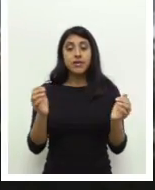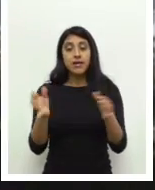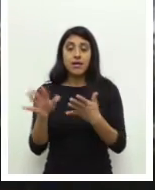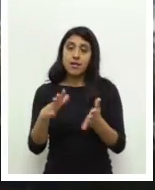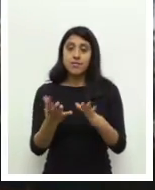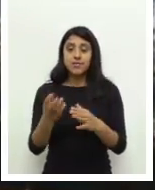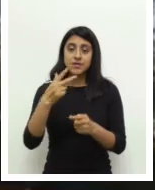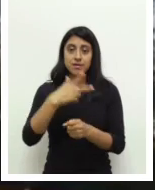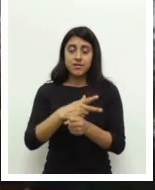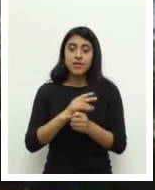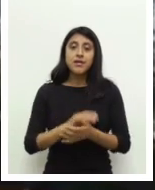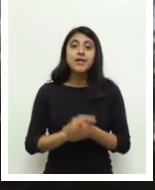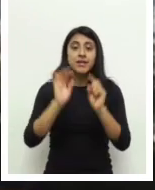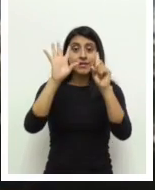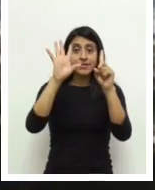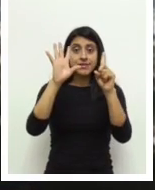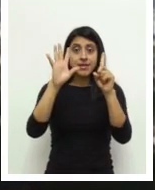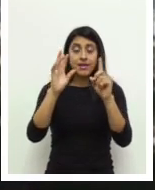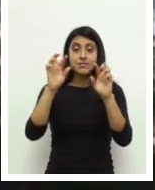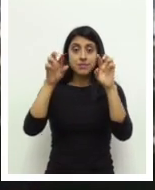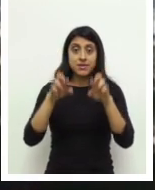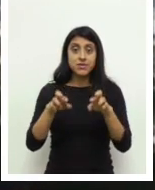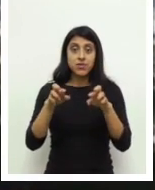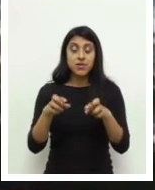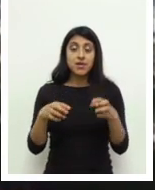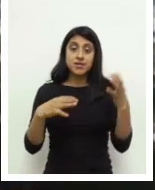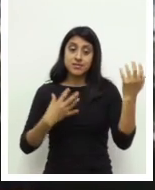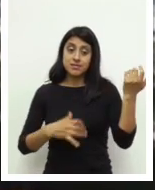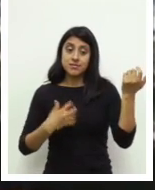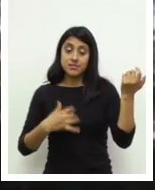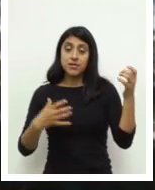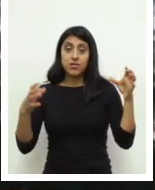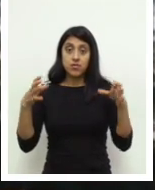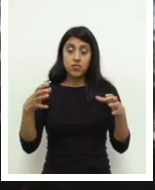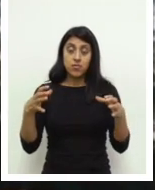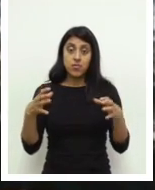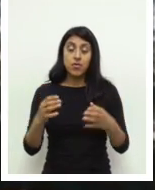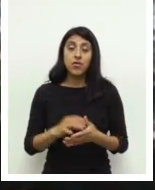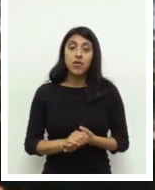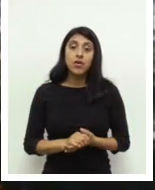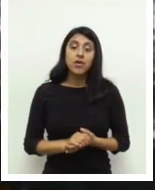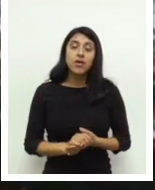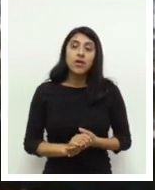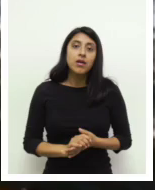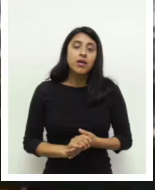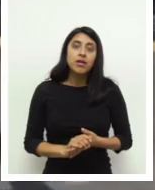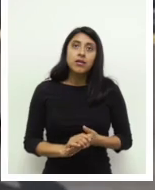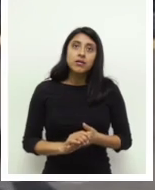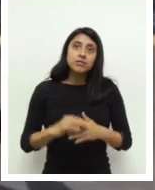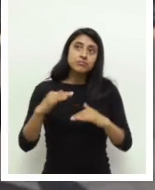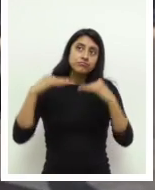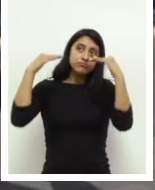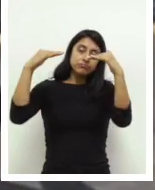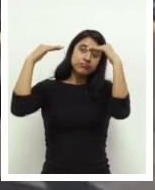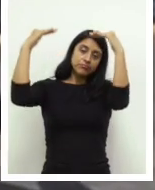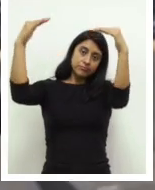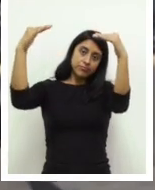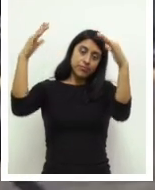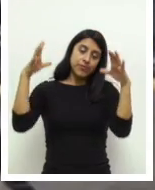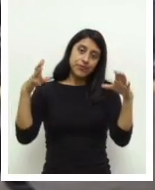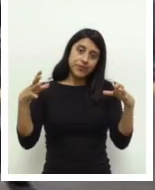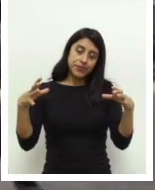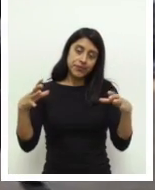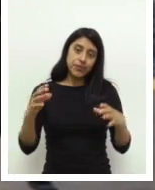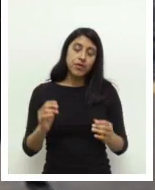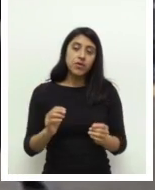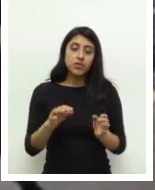Seis integrantes, cinco discos independientes y más de 60 sencillos han llevado a esta banda guatemalteca a situarse en